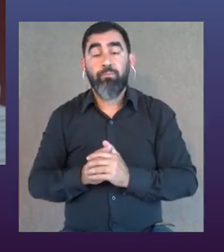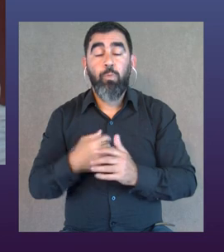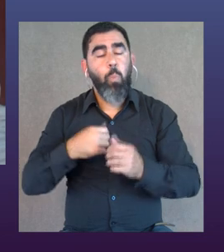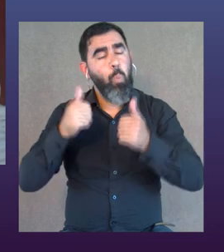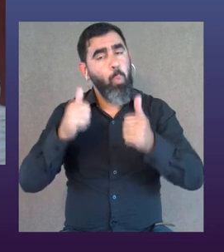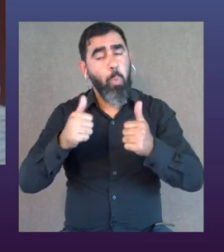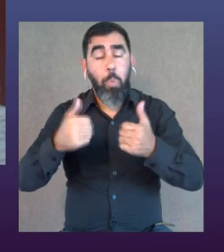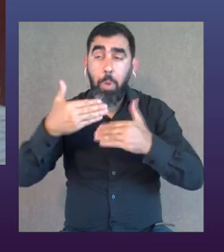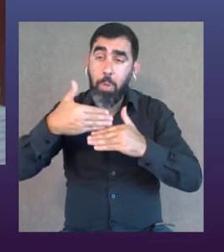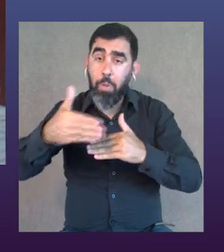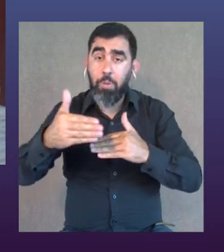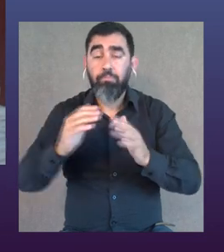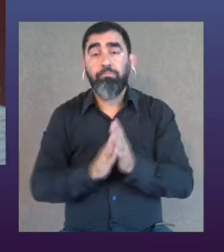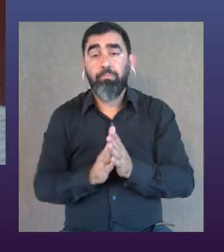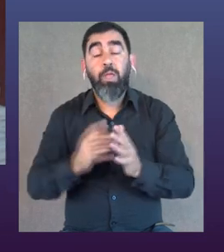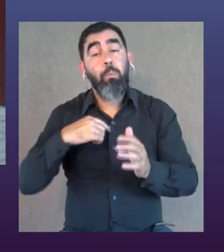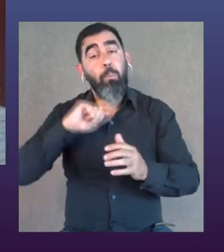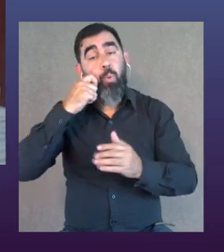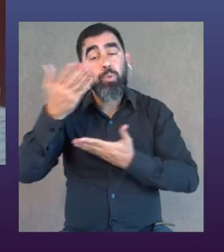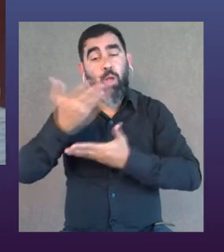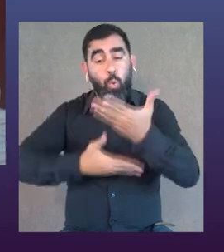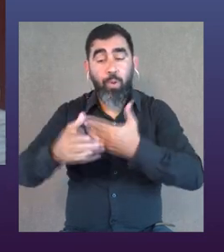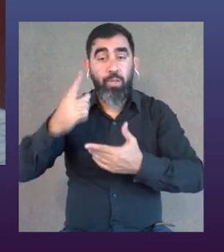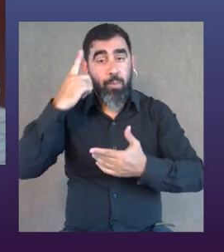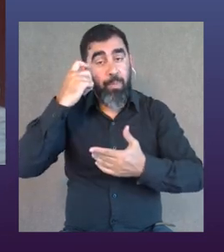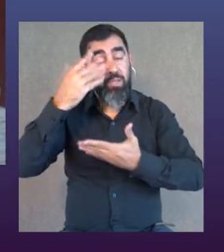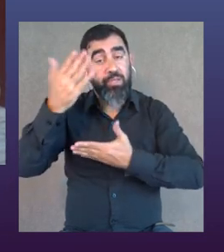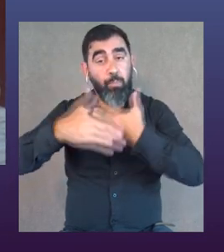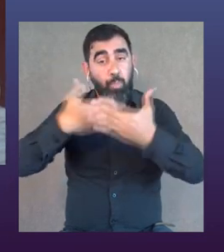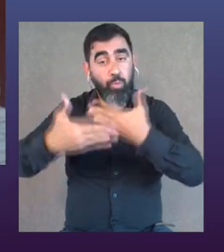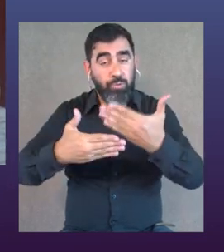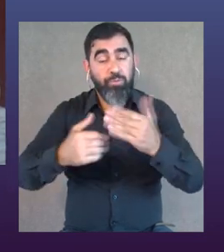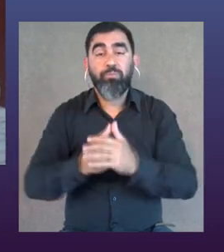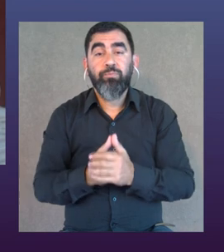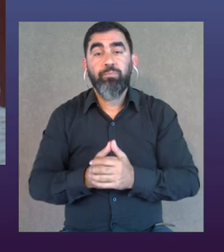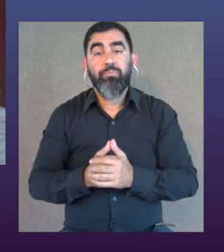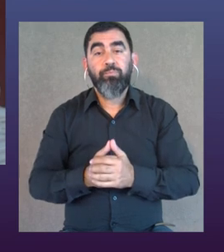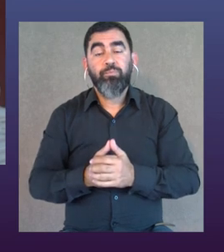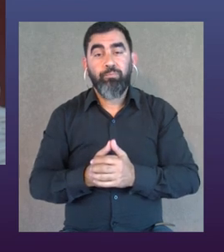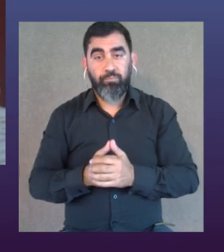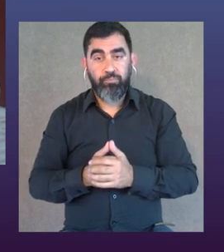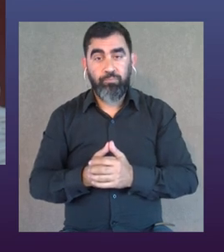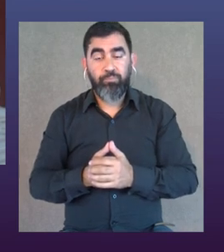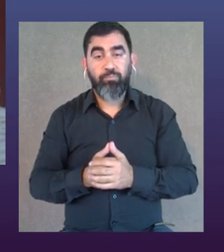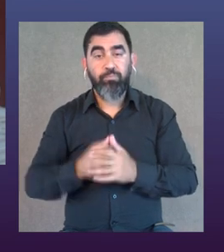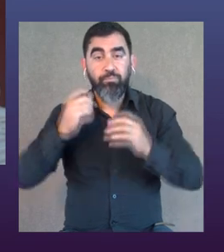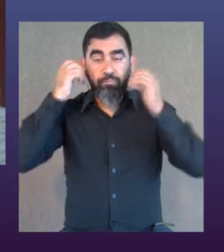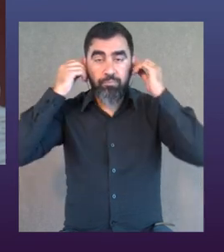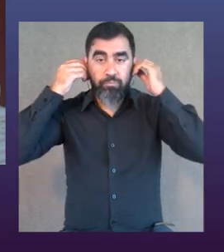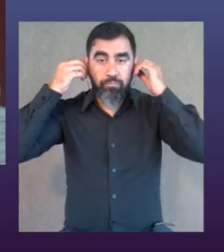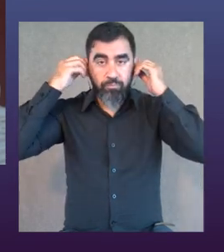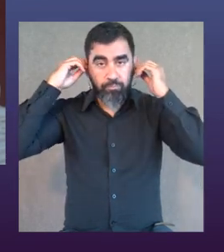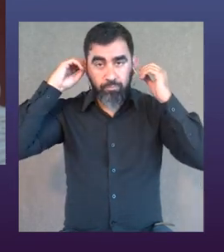bueno me fue muy bien y nada y me gustaba compartir este proceso de áreas más protegidas a estar